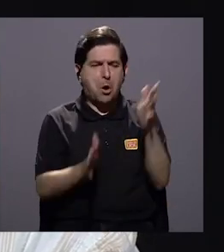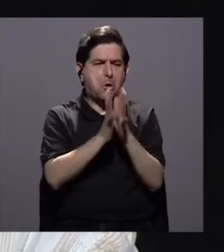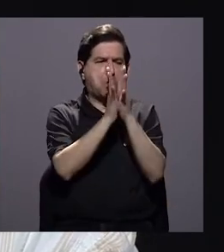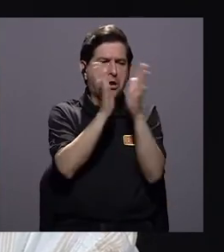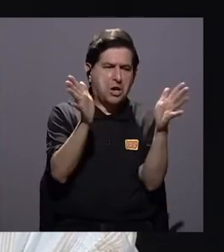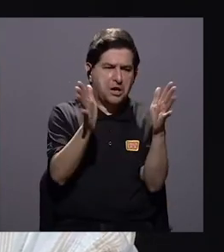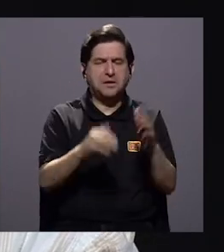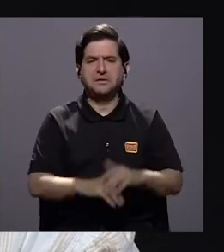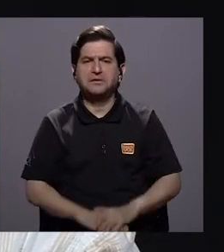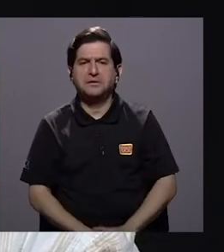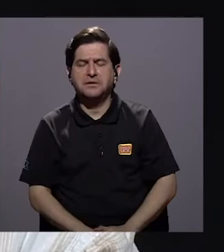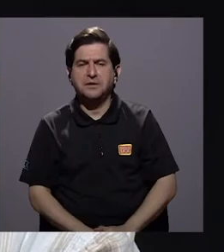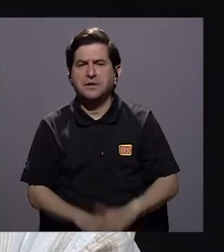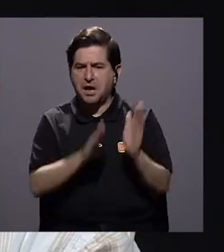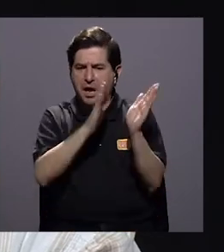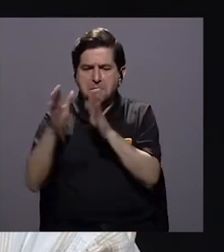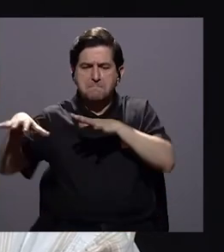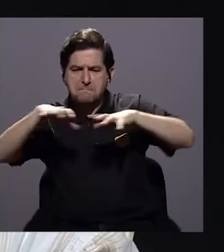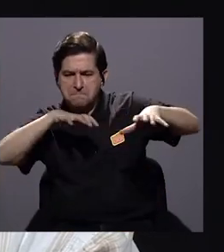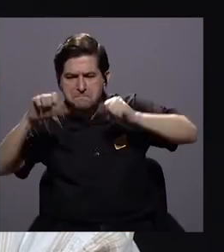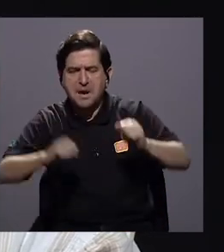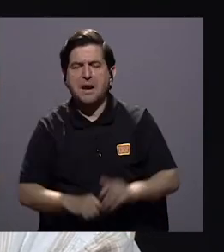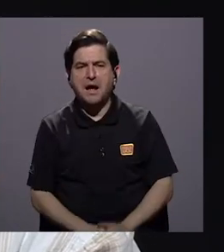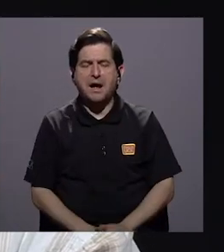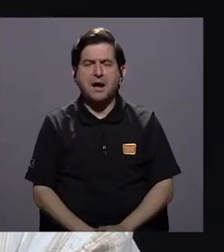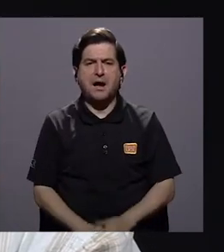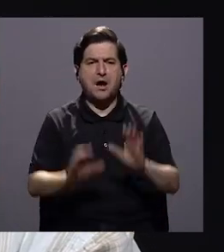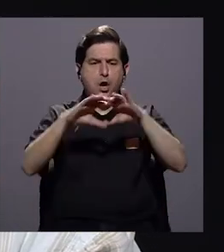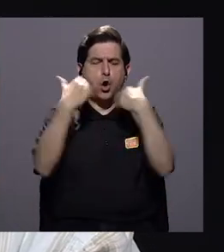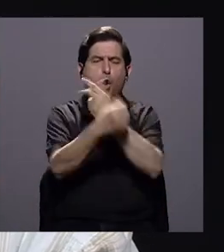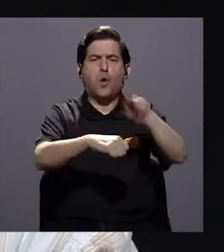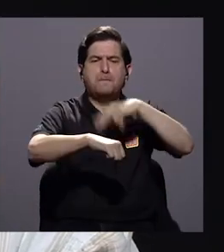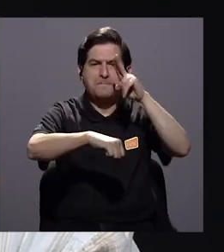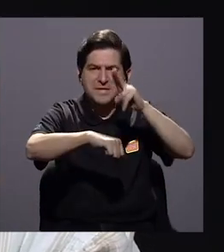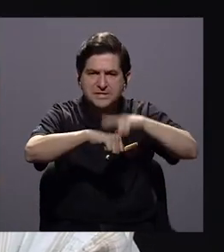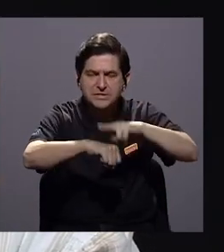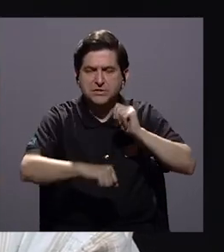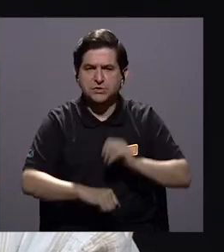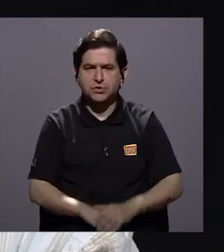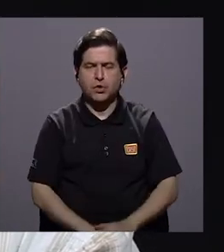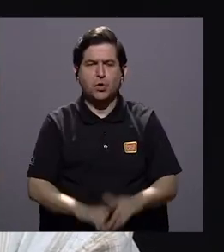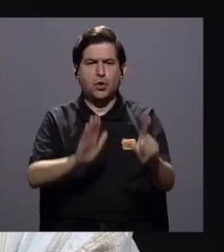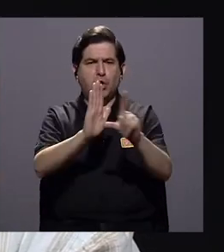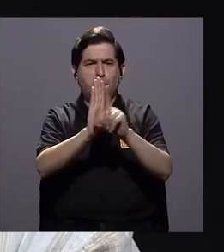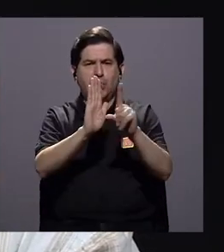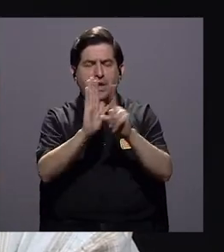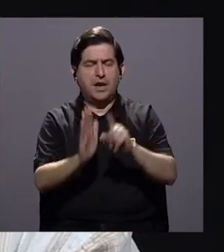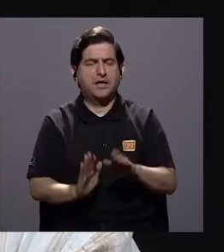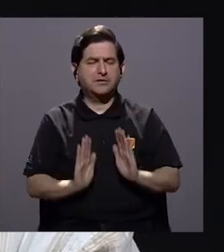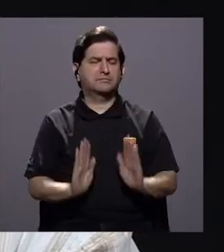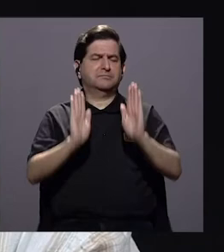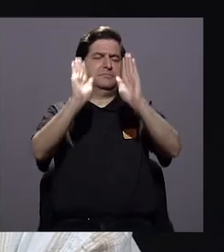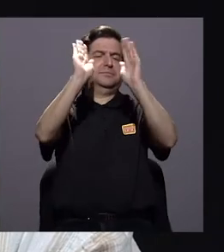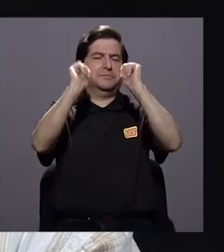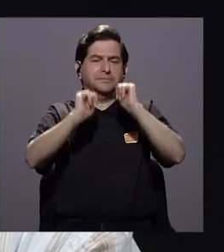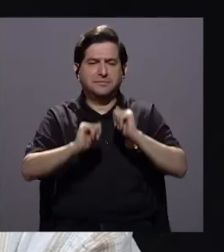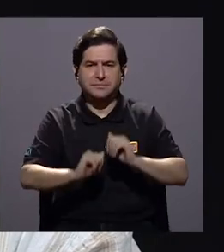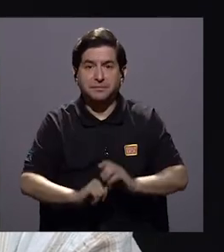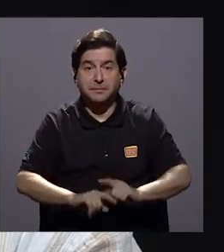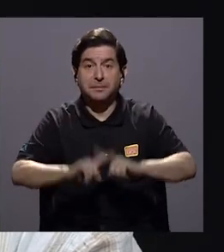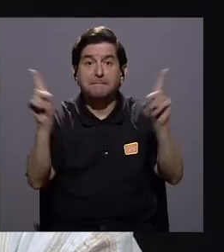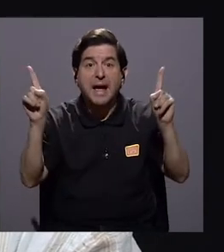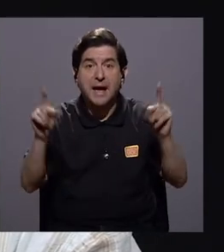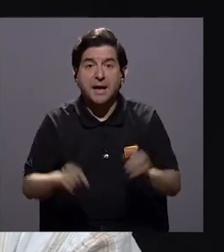políticas públicas, con planes de acción, con comisiones nacionales, con leyes espectaculares,